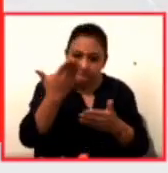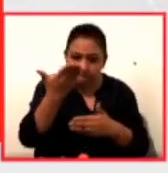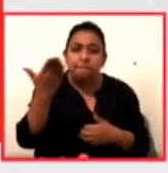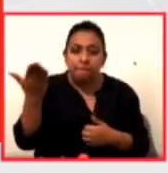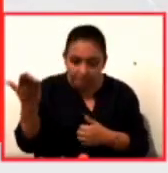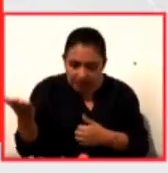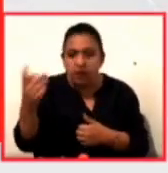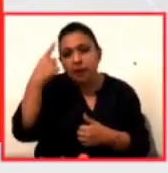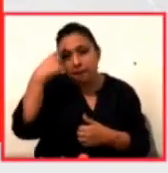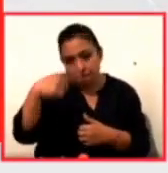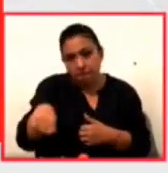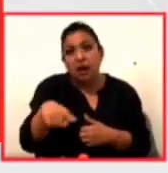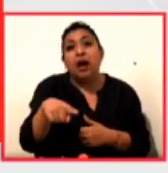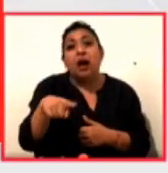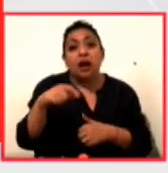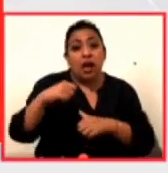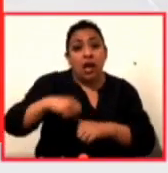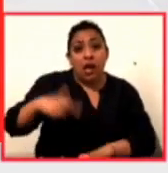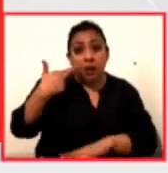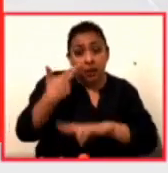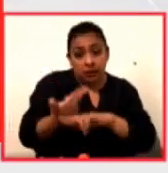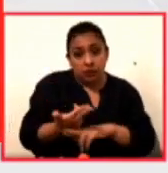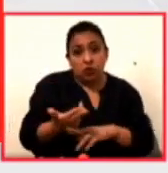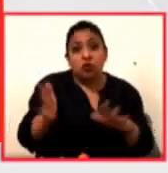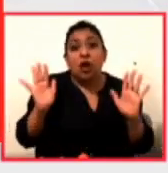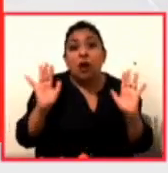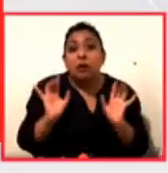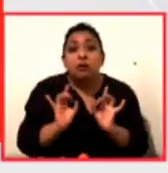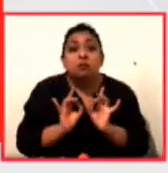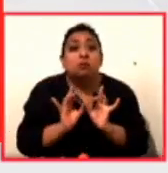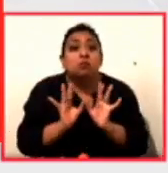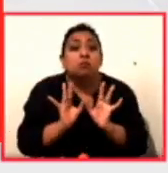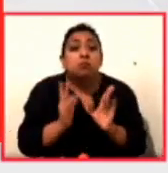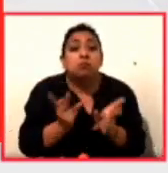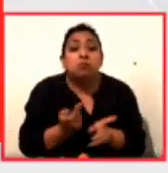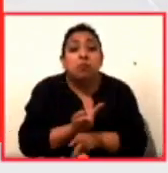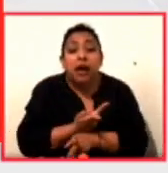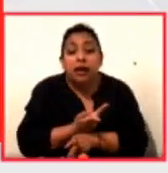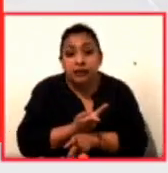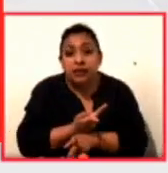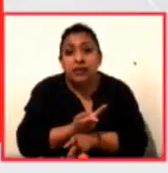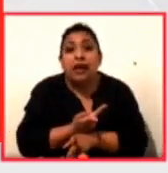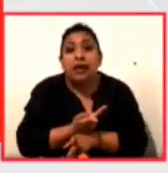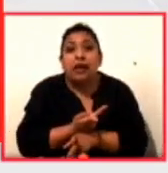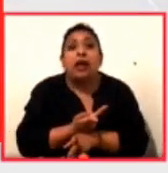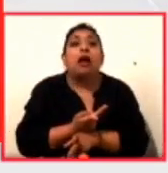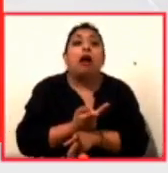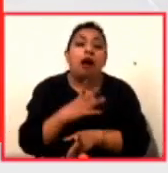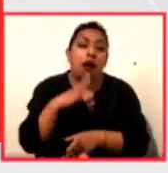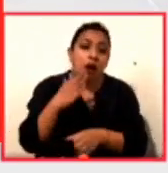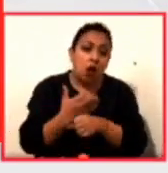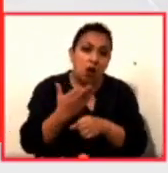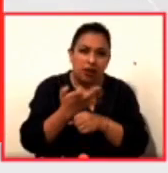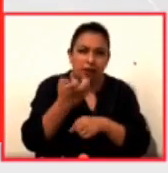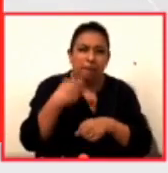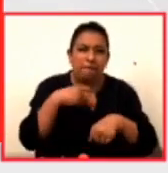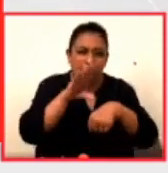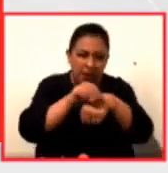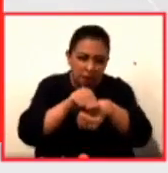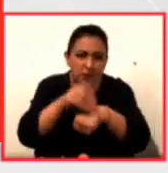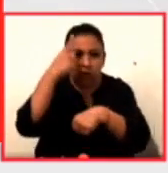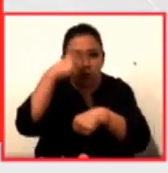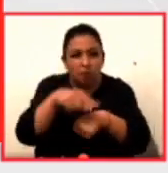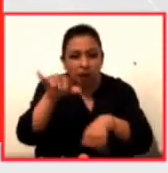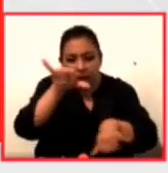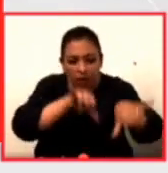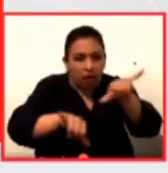que se hagan responsables de lo que se ha ocasionado a partir de esta pues de este permiso de cultivo de soya